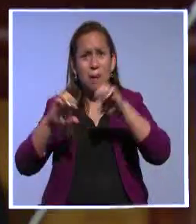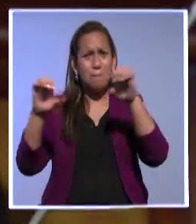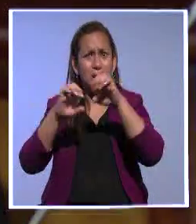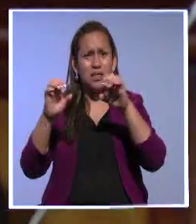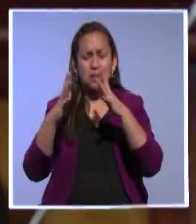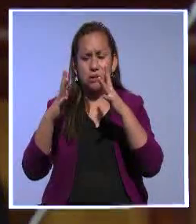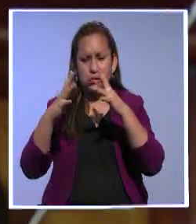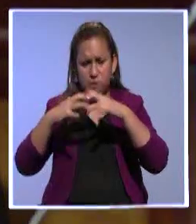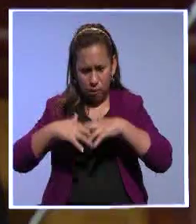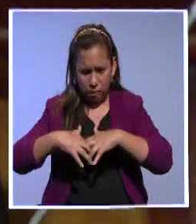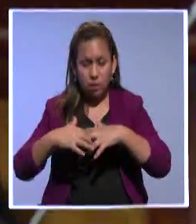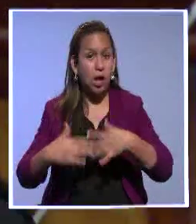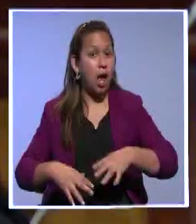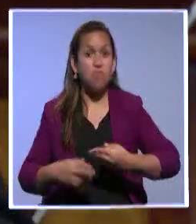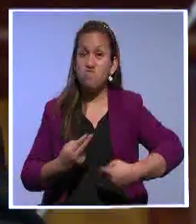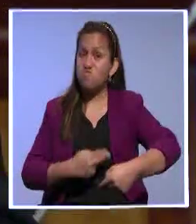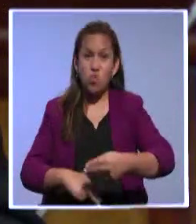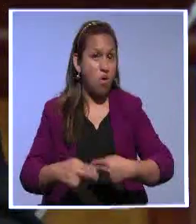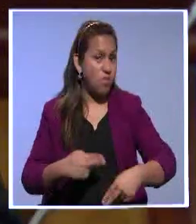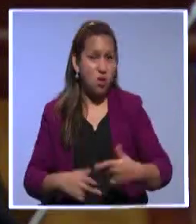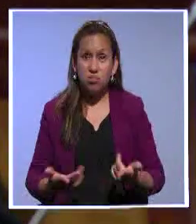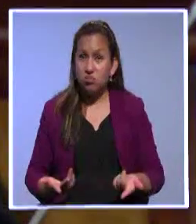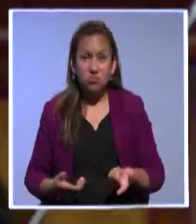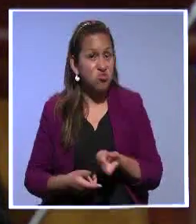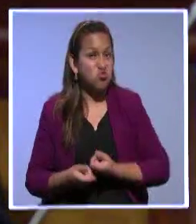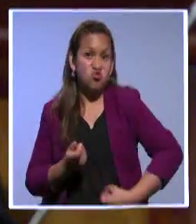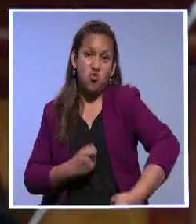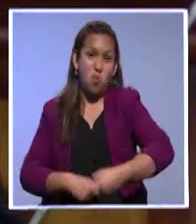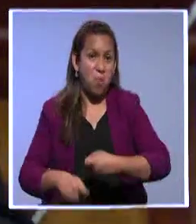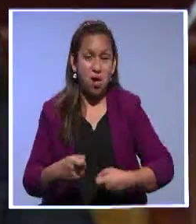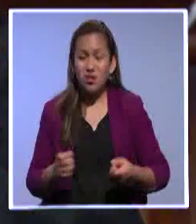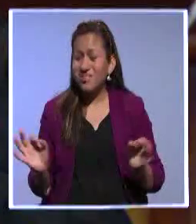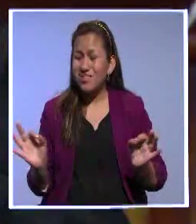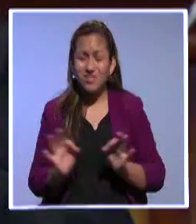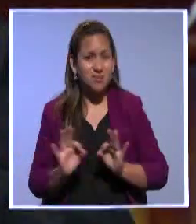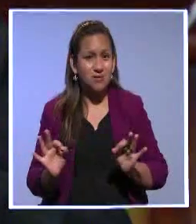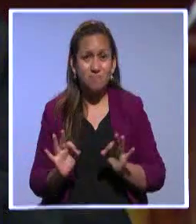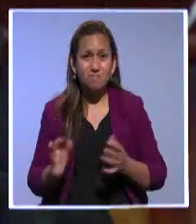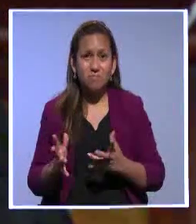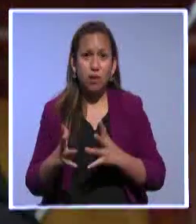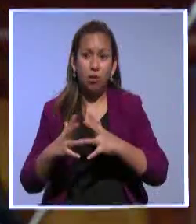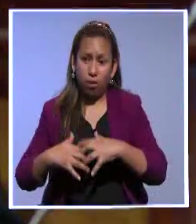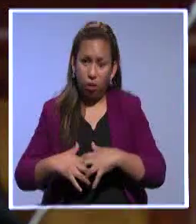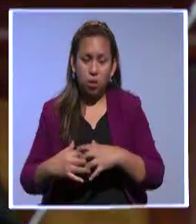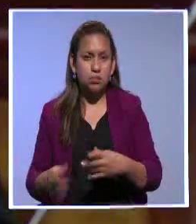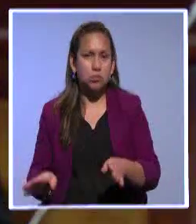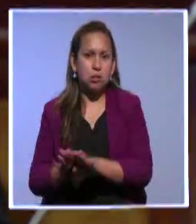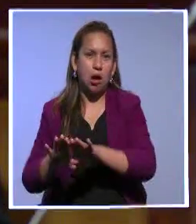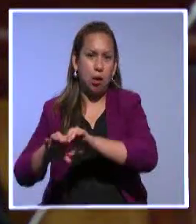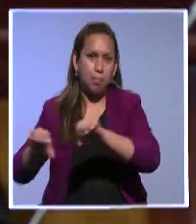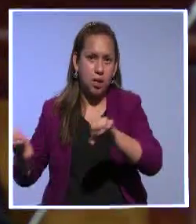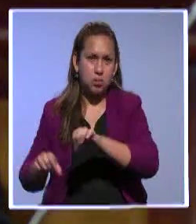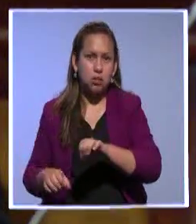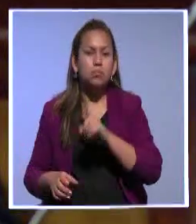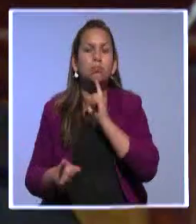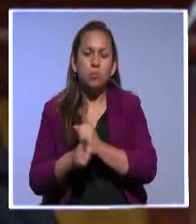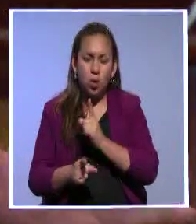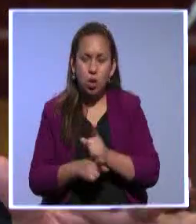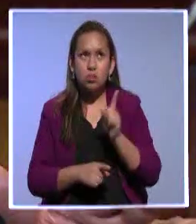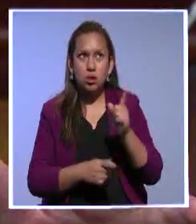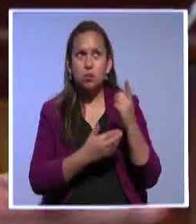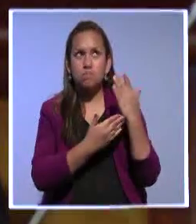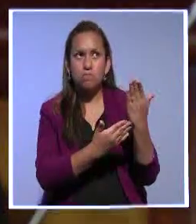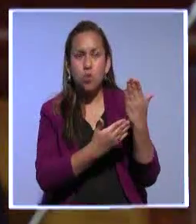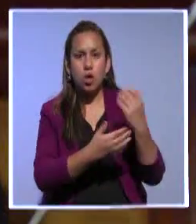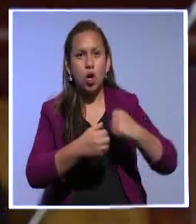bajado considerablemente. Eso es lo que queremos resolver. Nosotros consideramos que el modelo de gestión económica del gobierno se